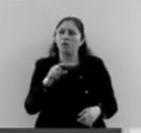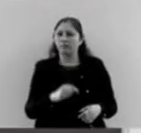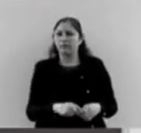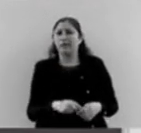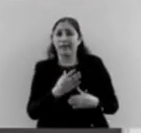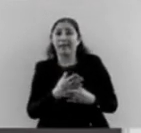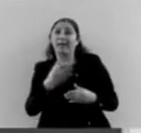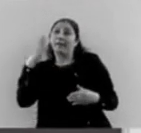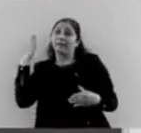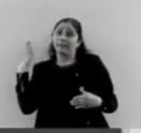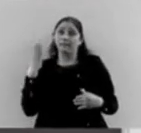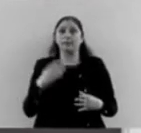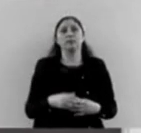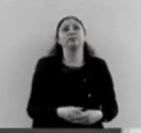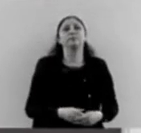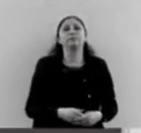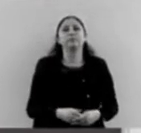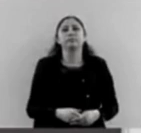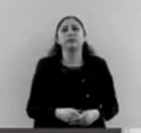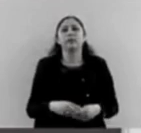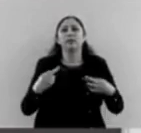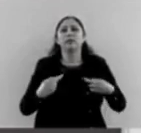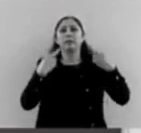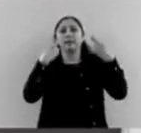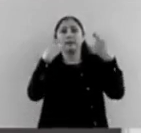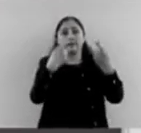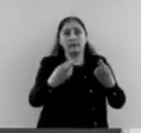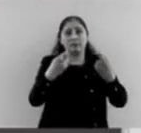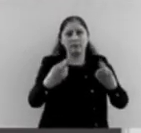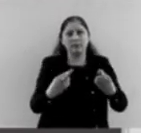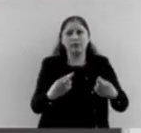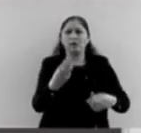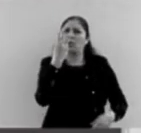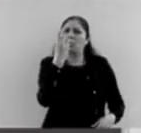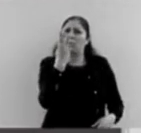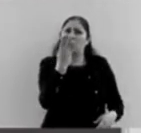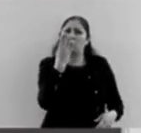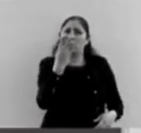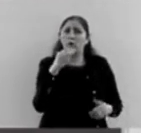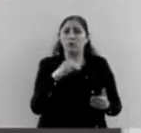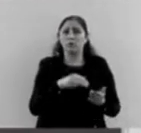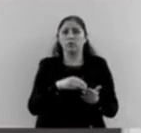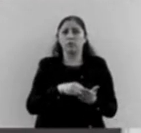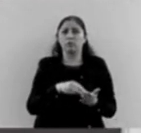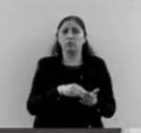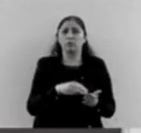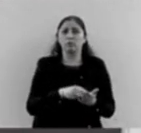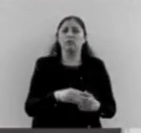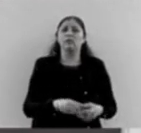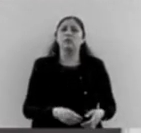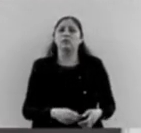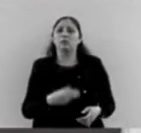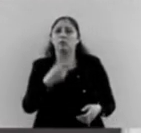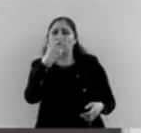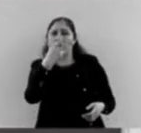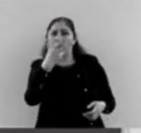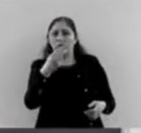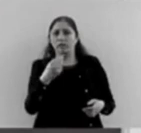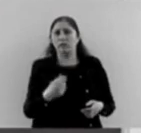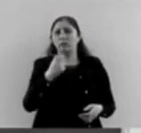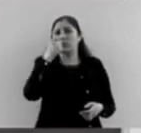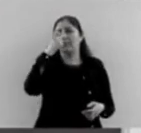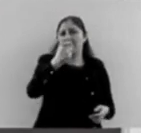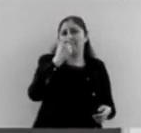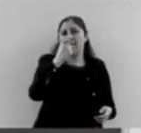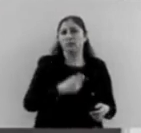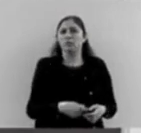tal manera que este año ustedes van a recibir 4,800 pesos bimestrales, pero también el próximo